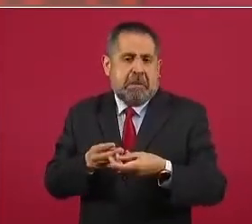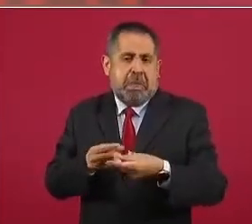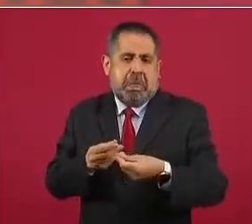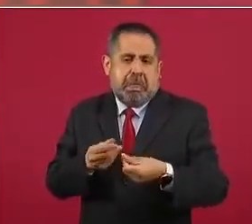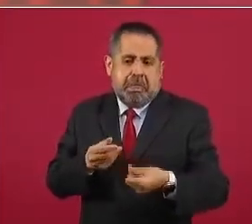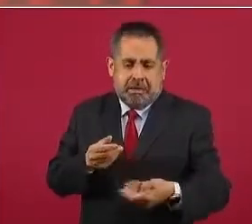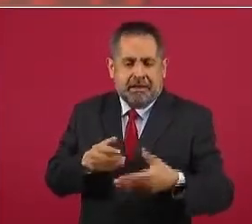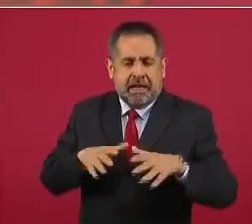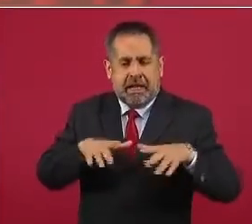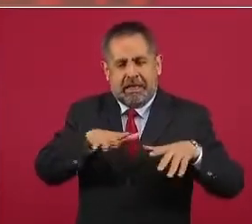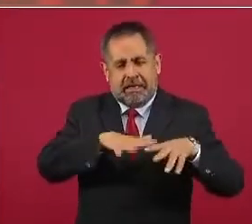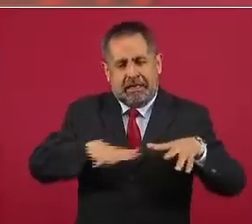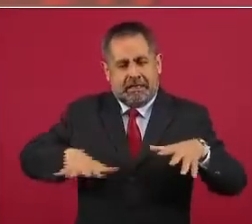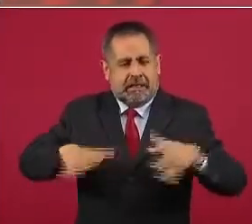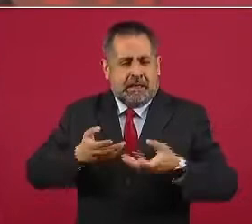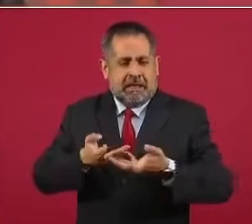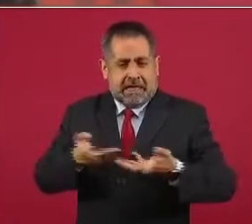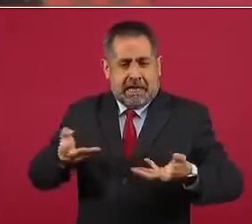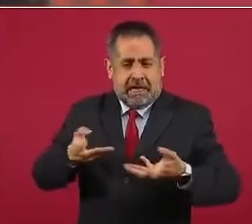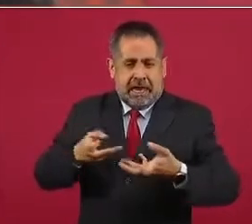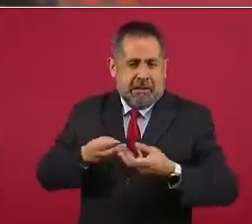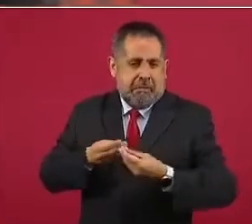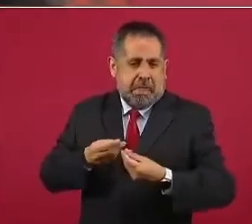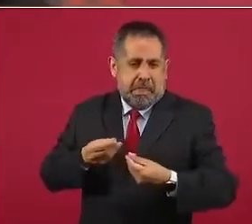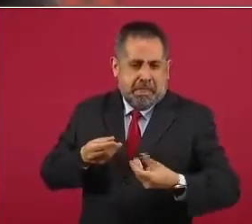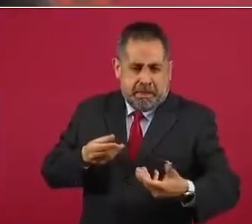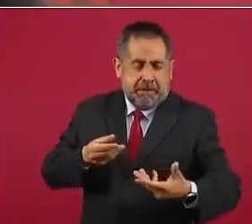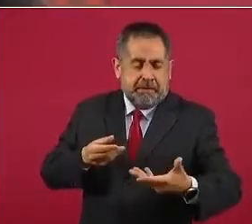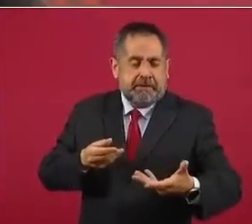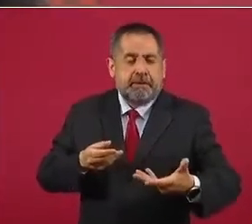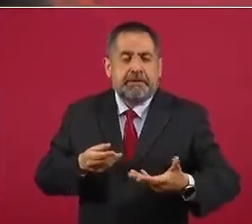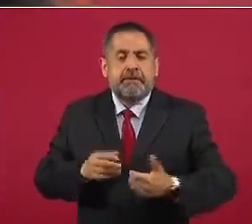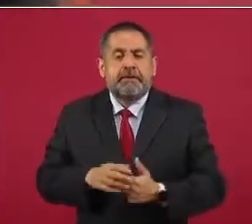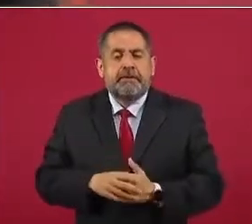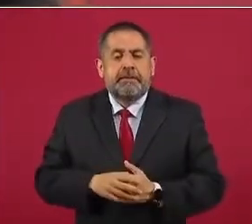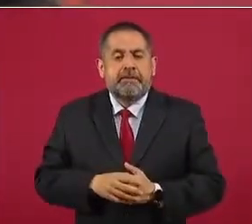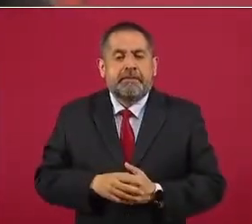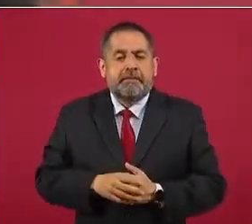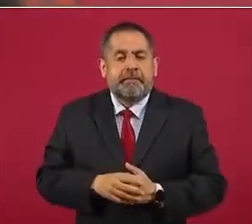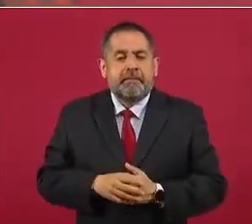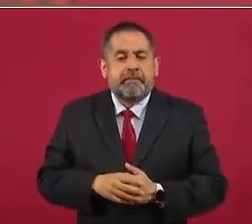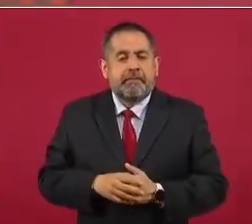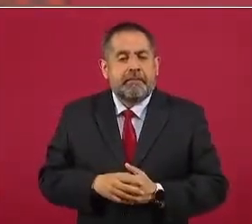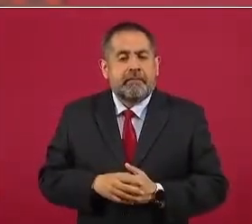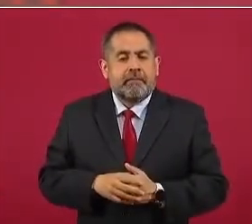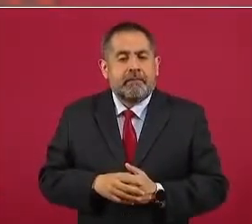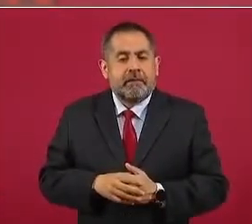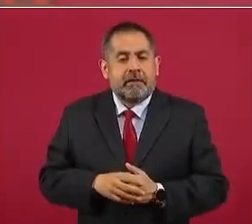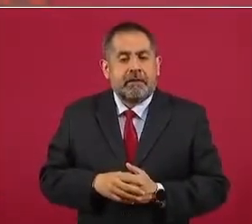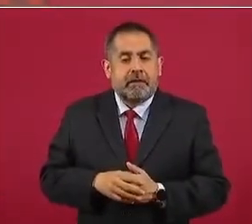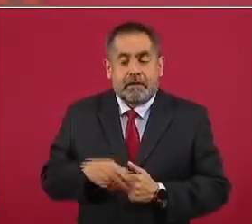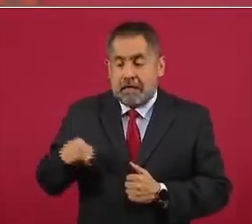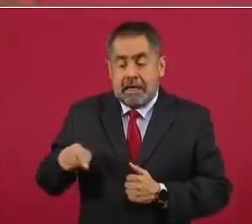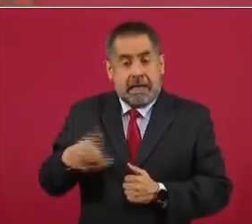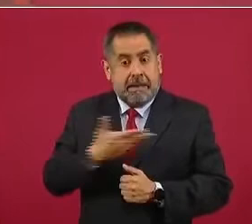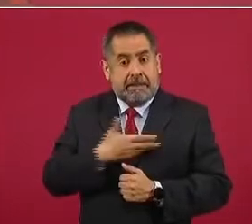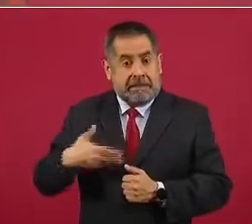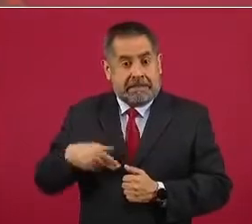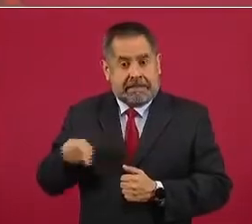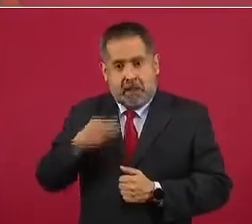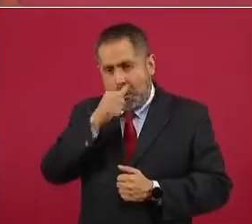parte baja, y quedó el presidente